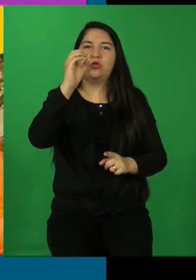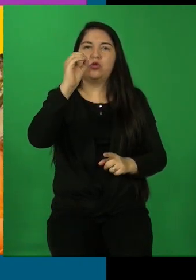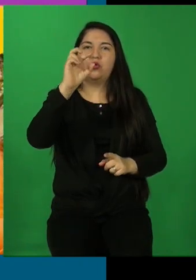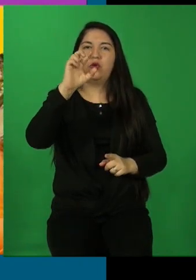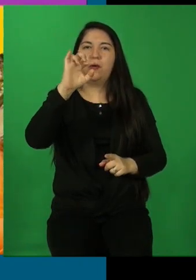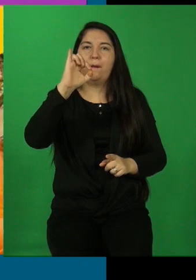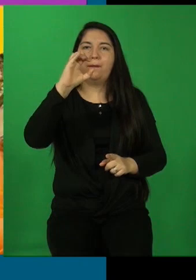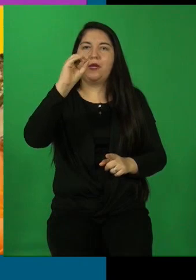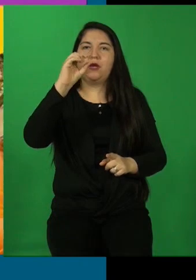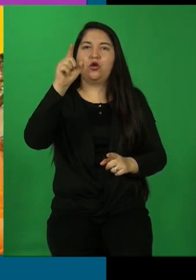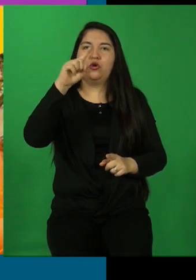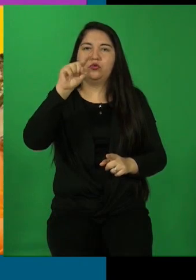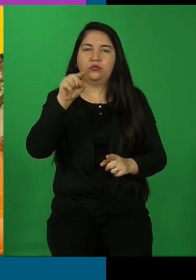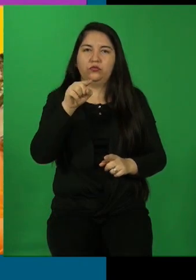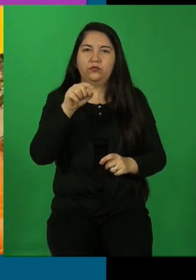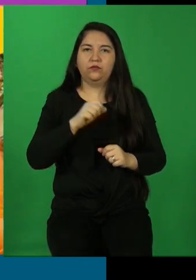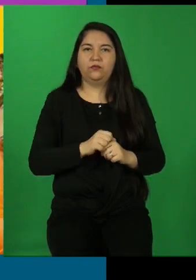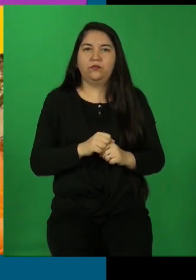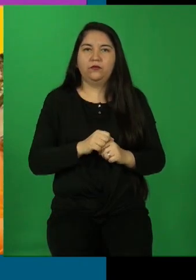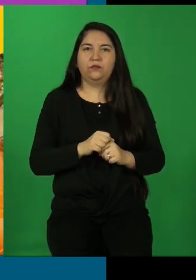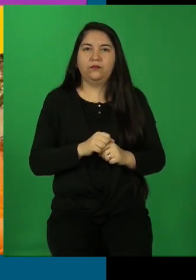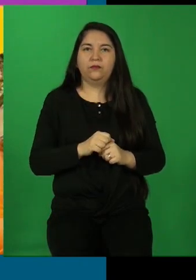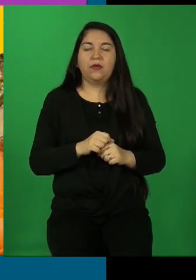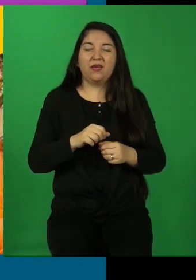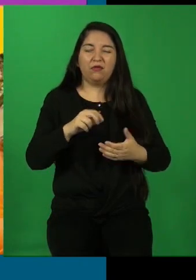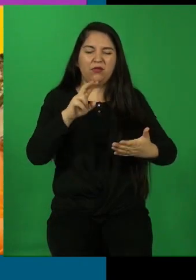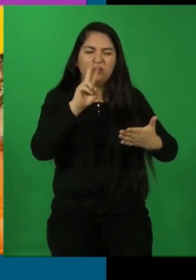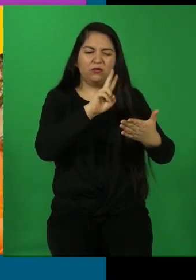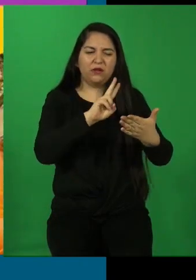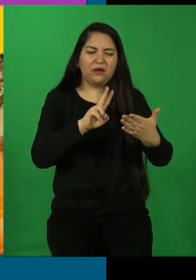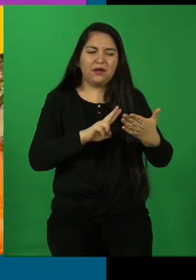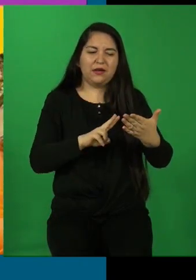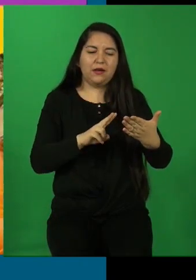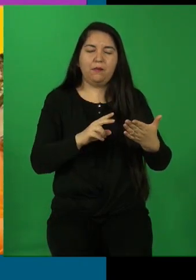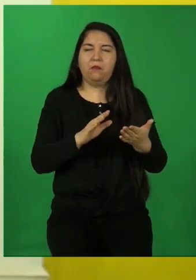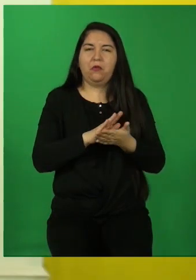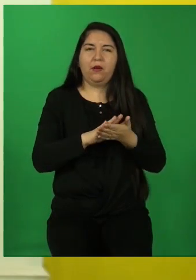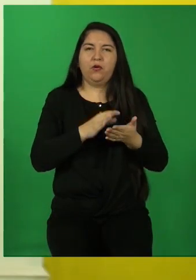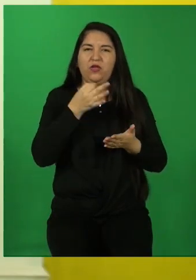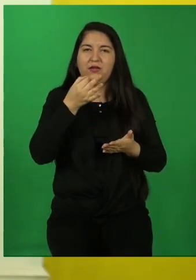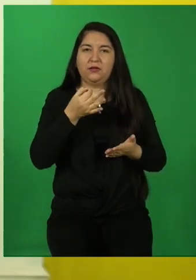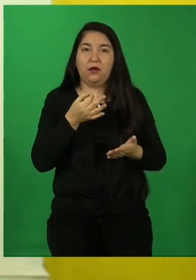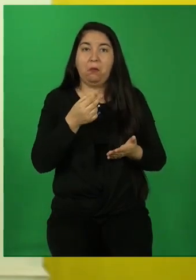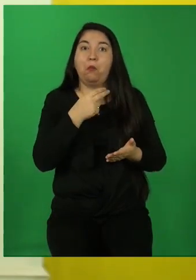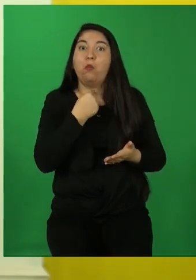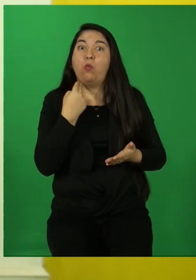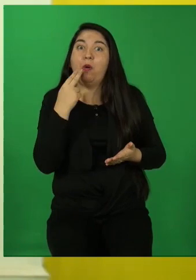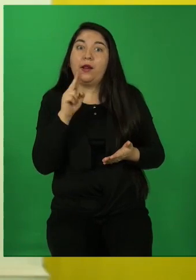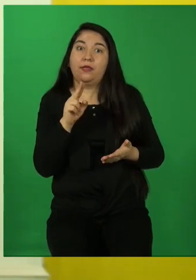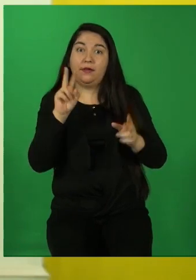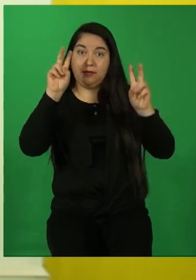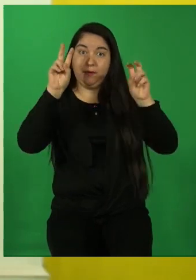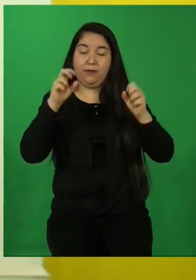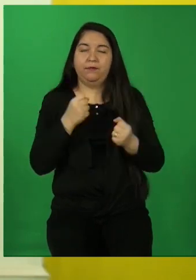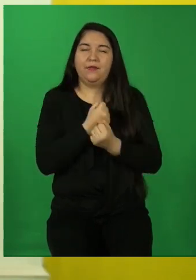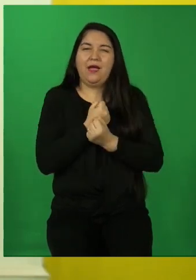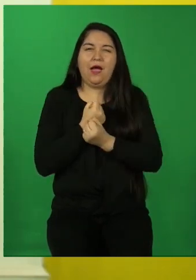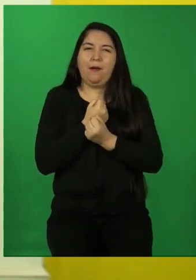Los tópicos siempre, la literatura habla de muerte, de amor, de